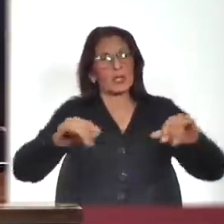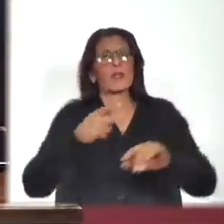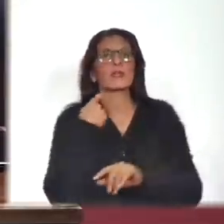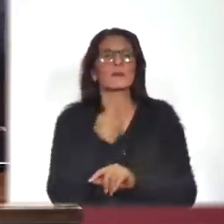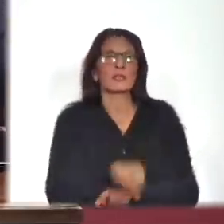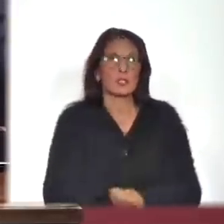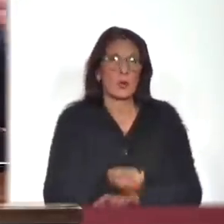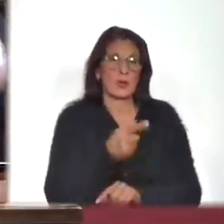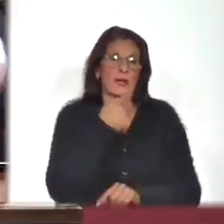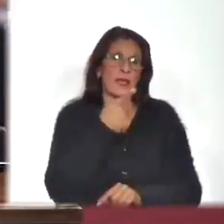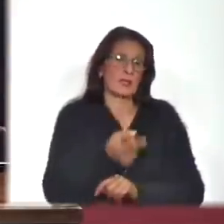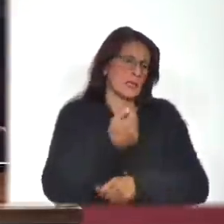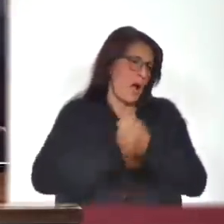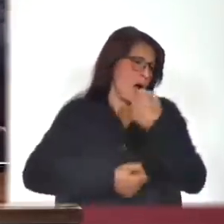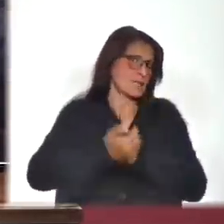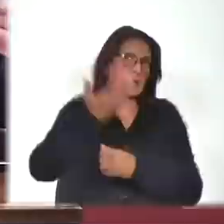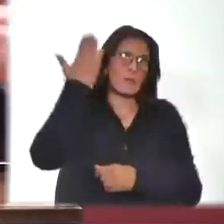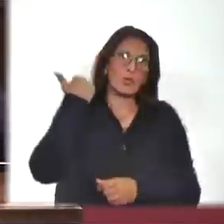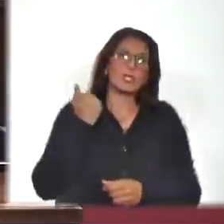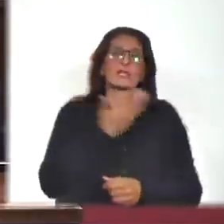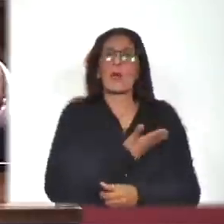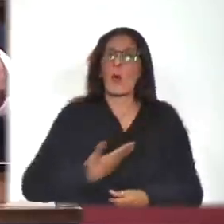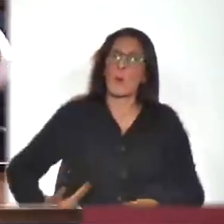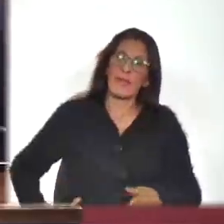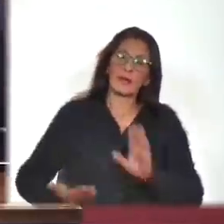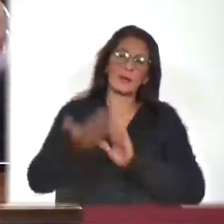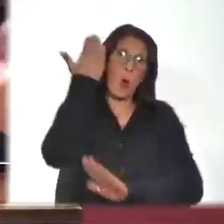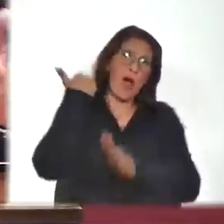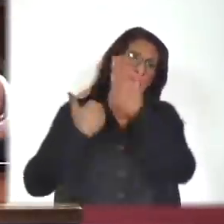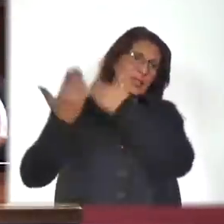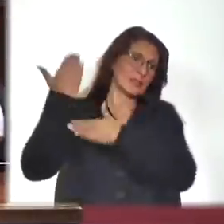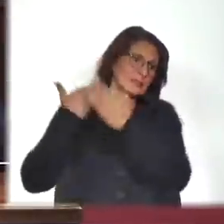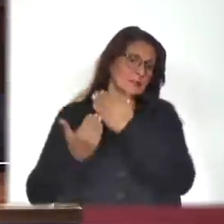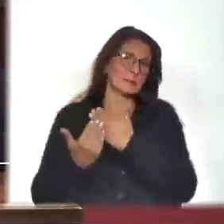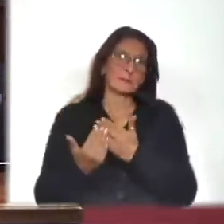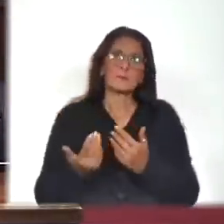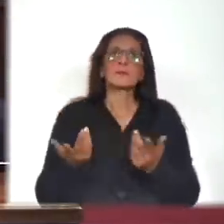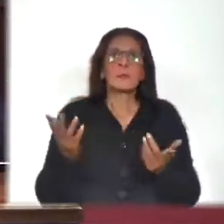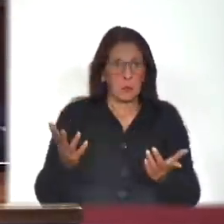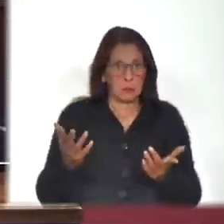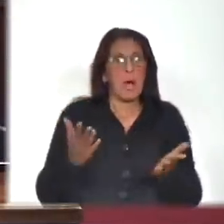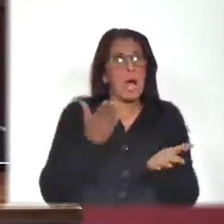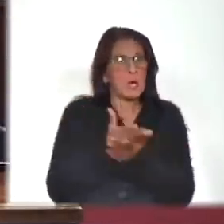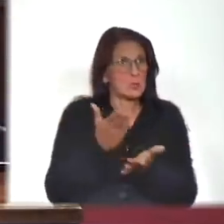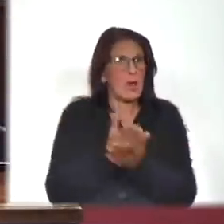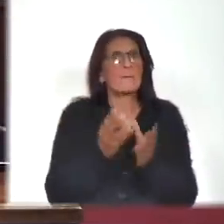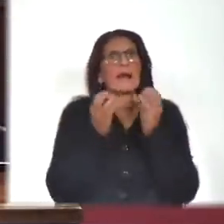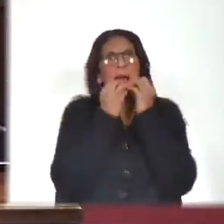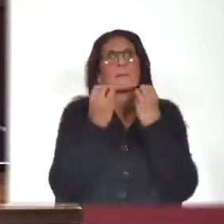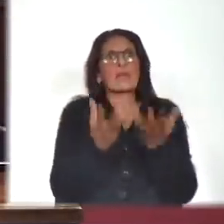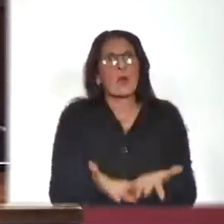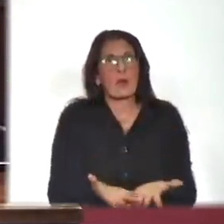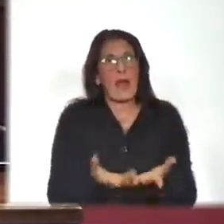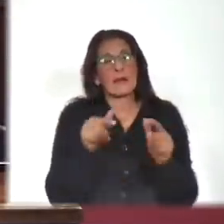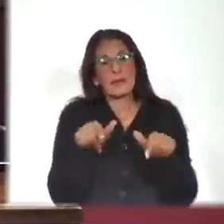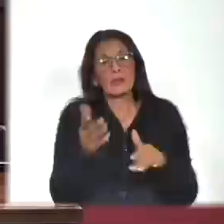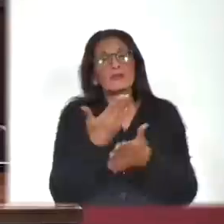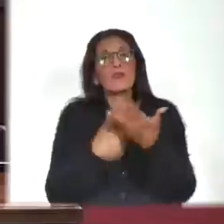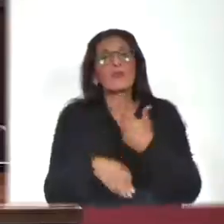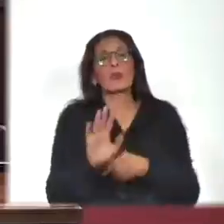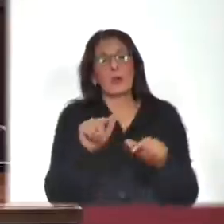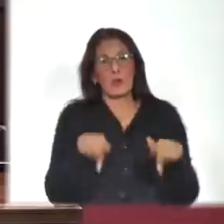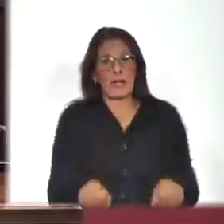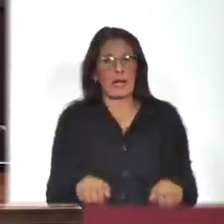que se estableció hace muchos años y que los gobiernos anteriores atinadamente contribuyeron a mejorar. Y esto fue lo que acá